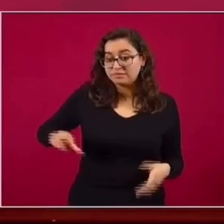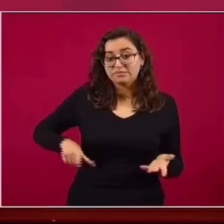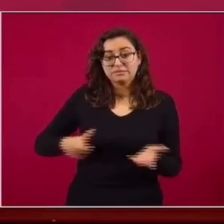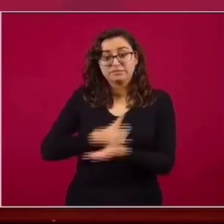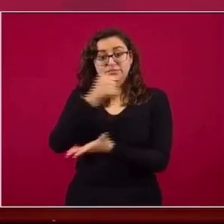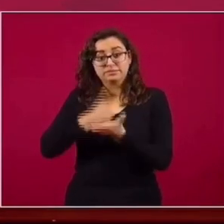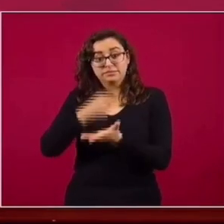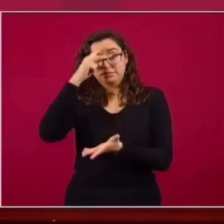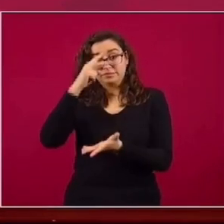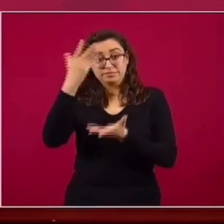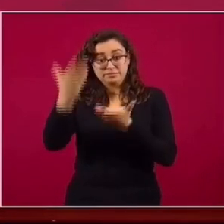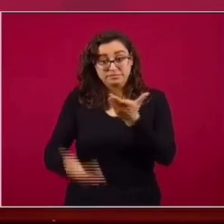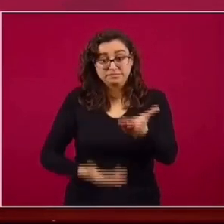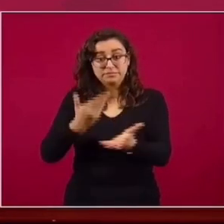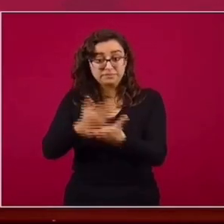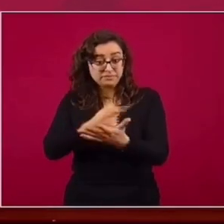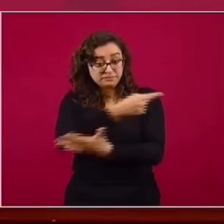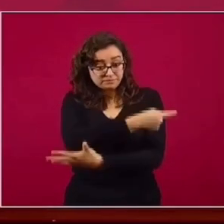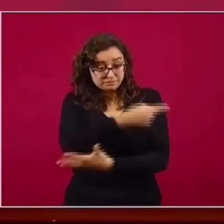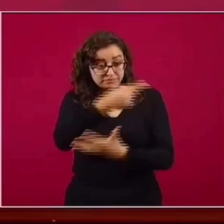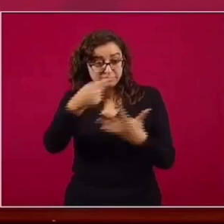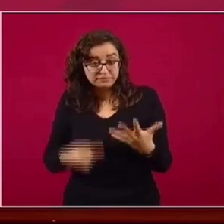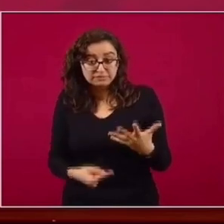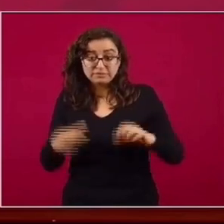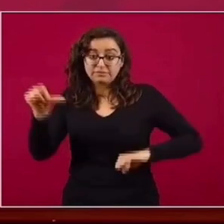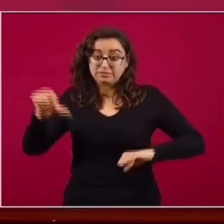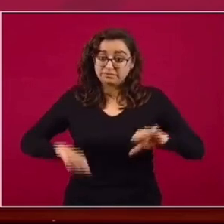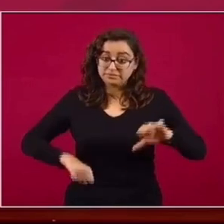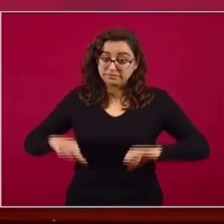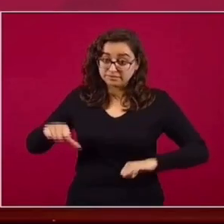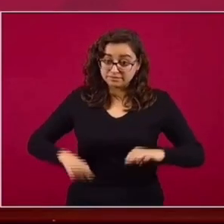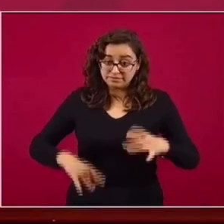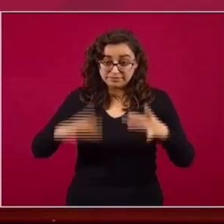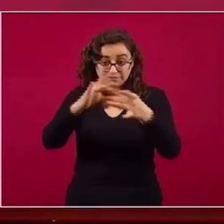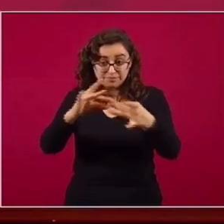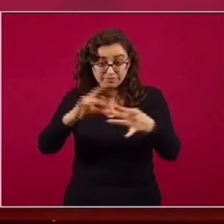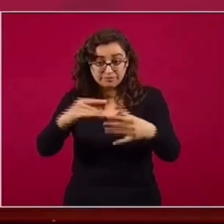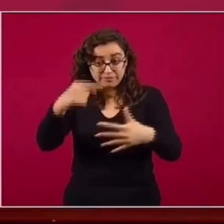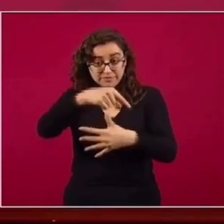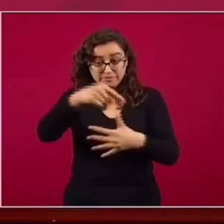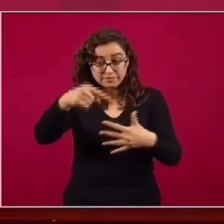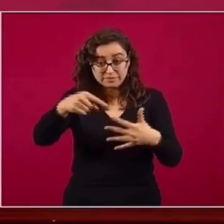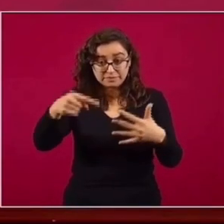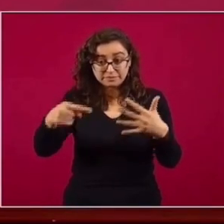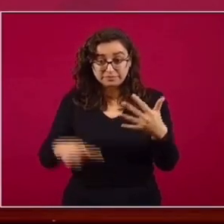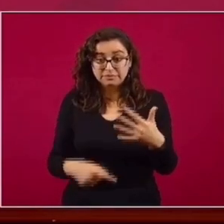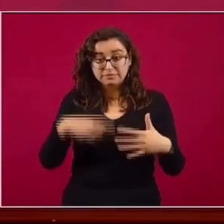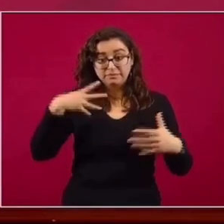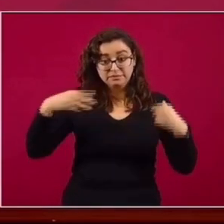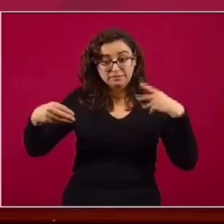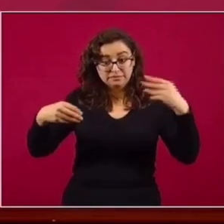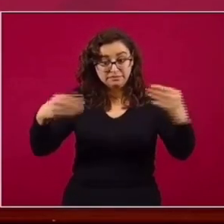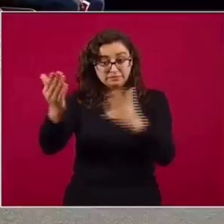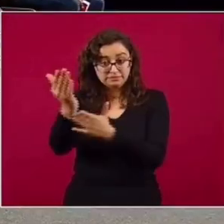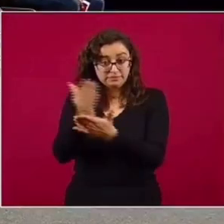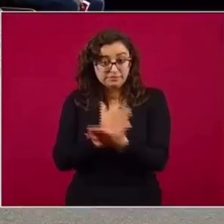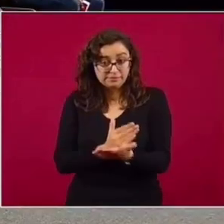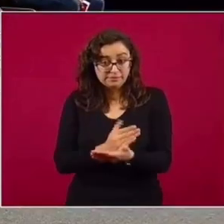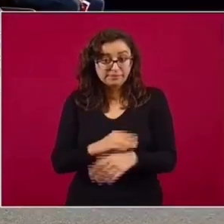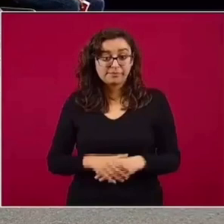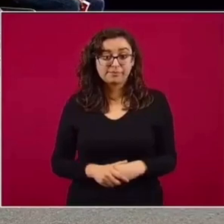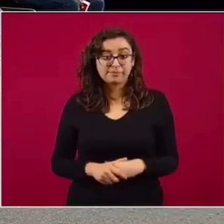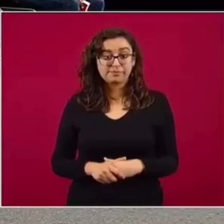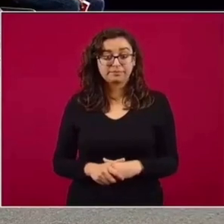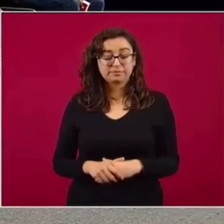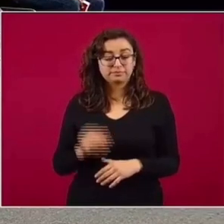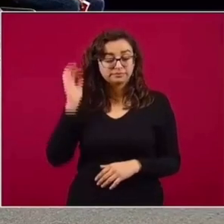indican las acciones que tiene que ejercer la ciudadanía para disminuir los contagios. Por